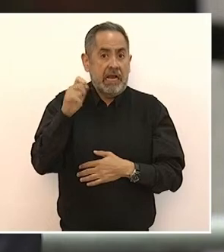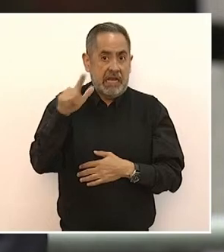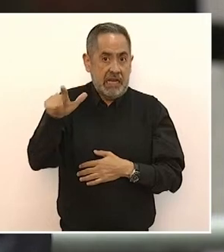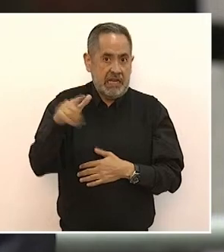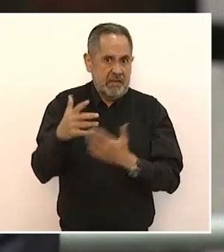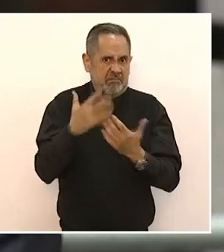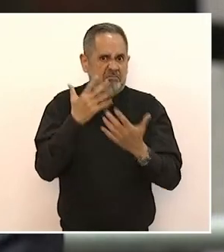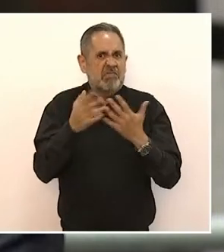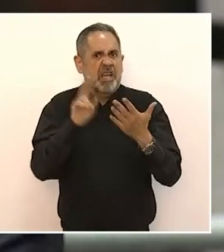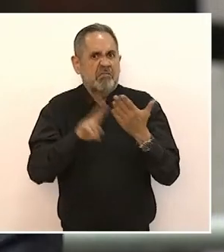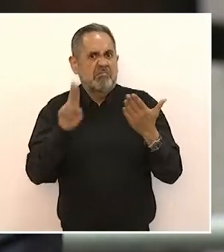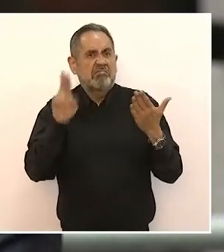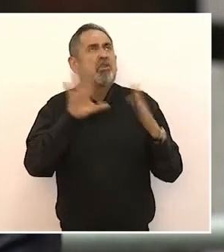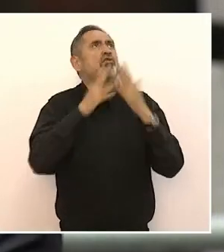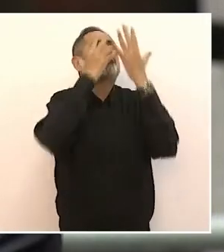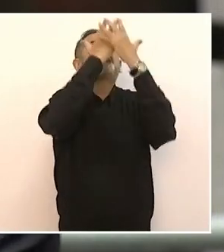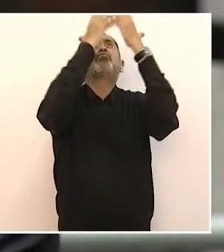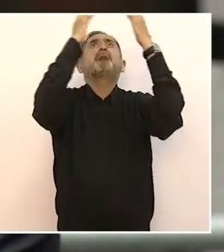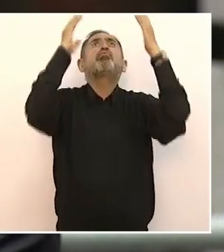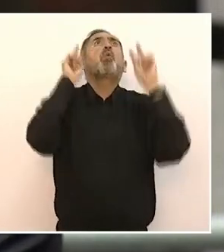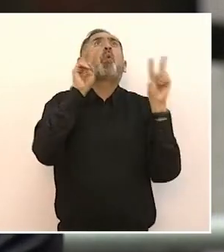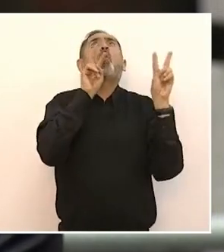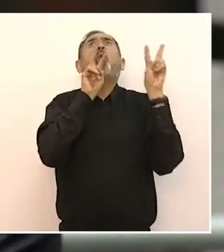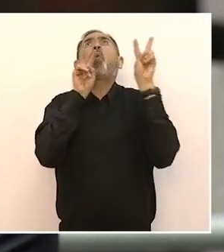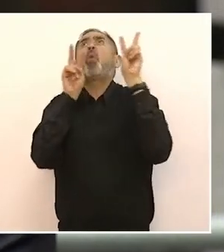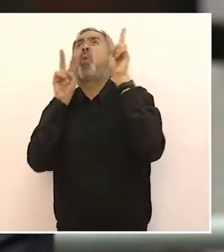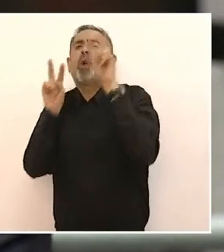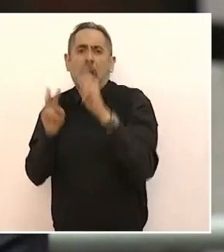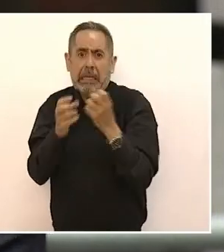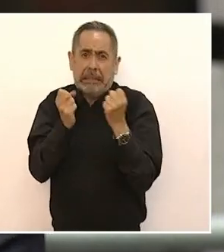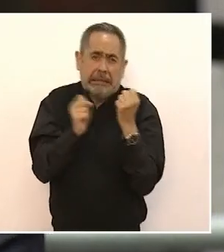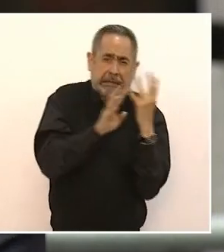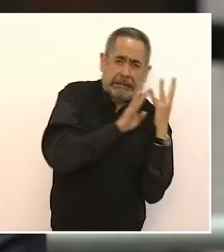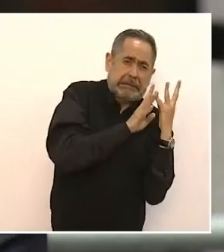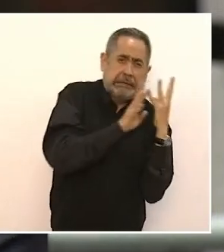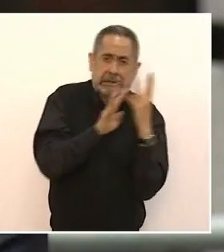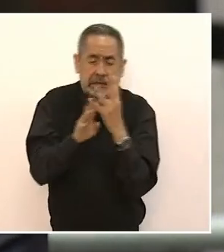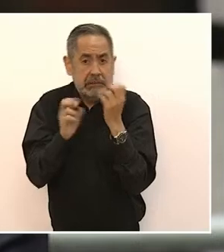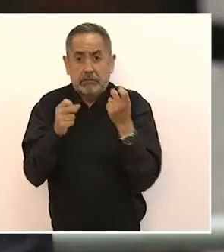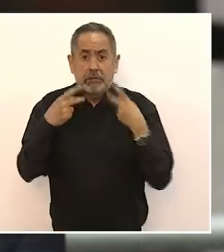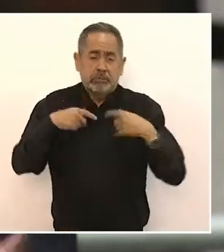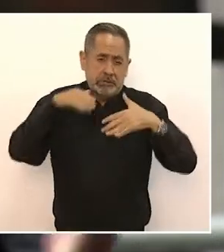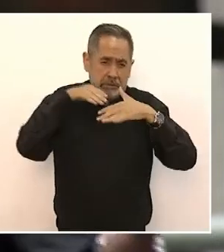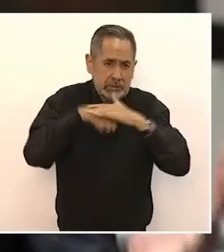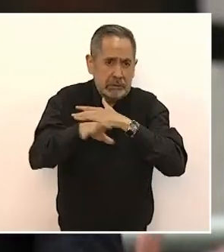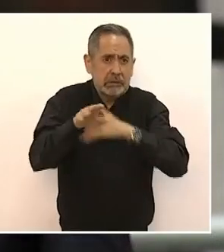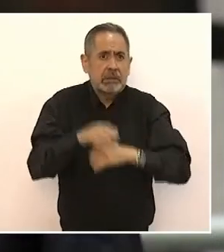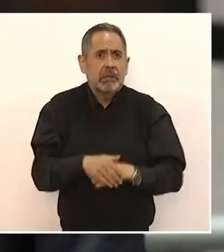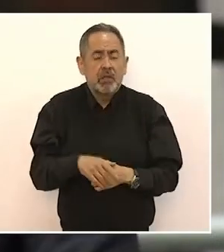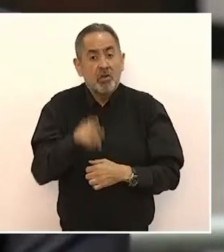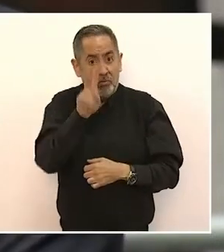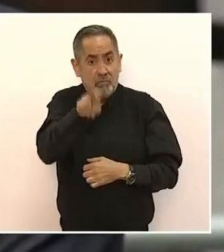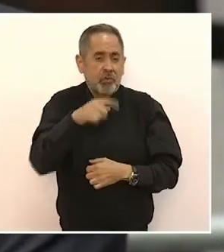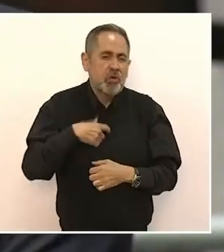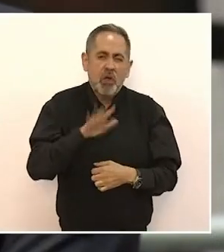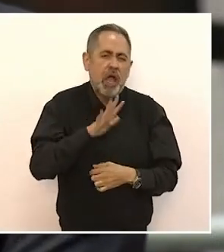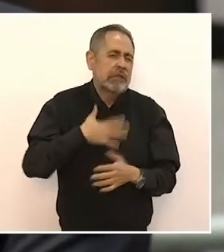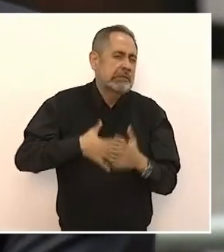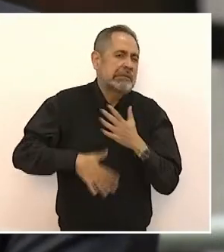En ese museo, mucha gente y yo ya estaba cansado,